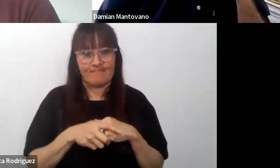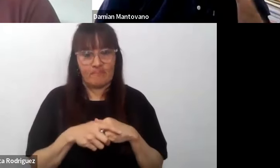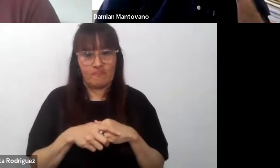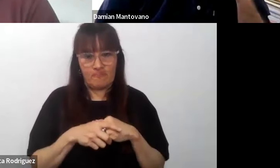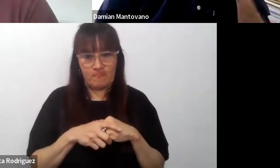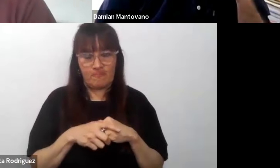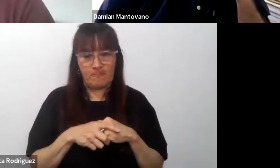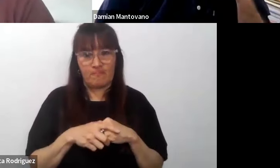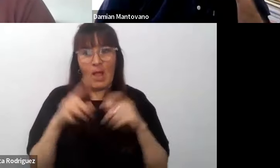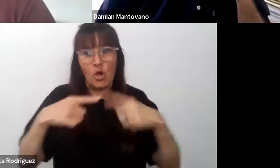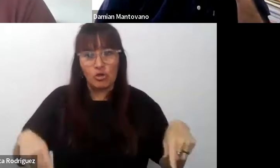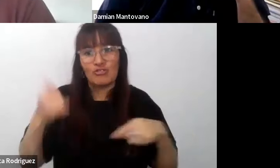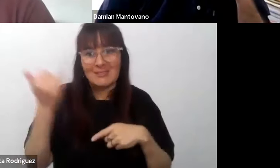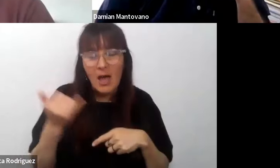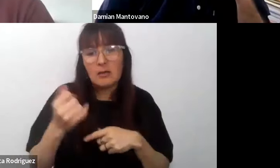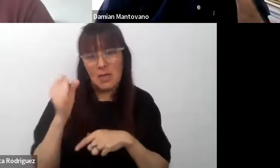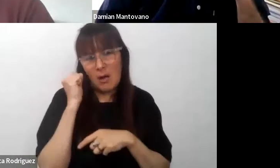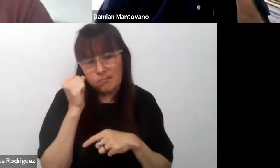hay cosas que se han hecho